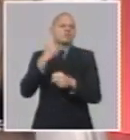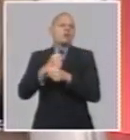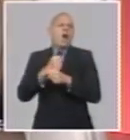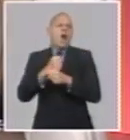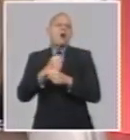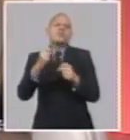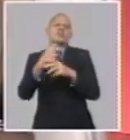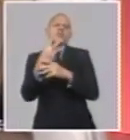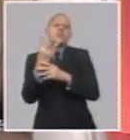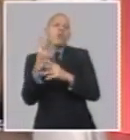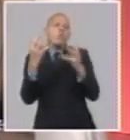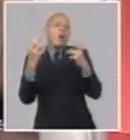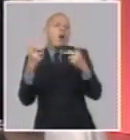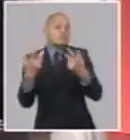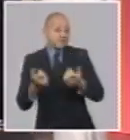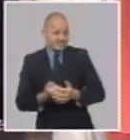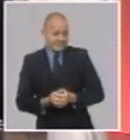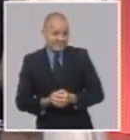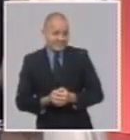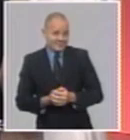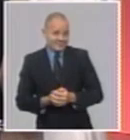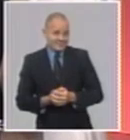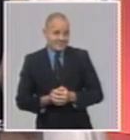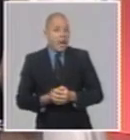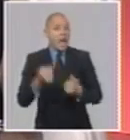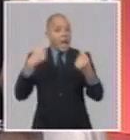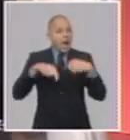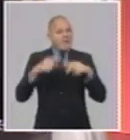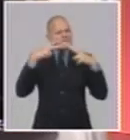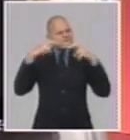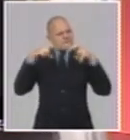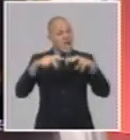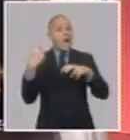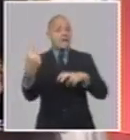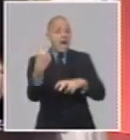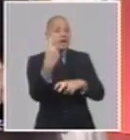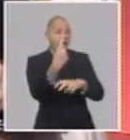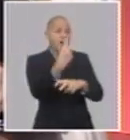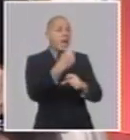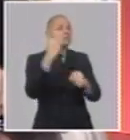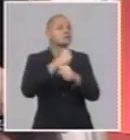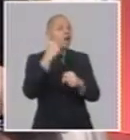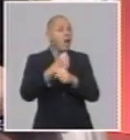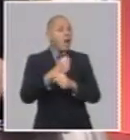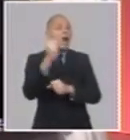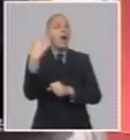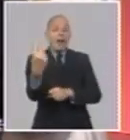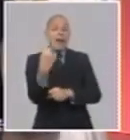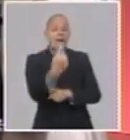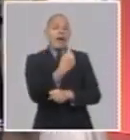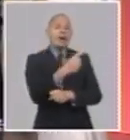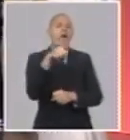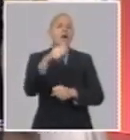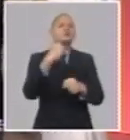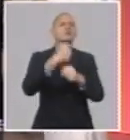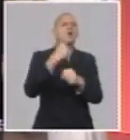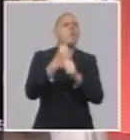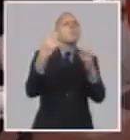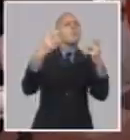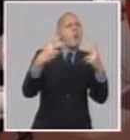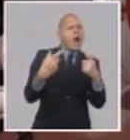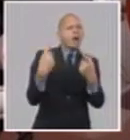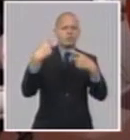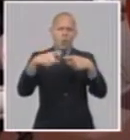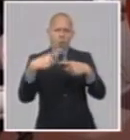manera en que jerárquicamente se ha ordenado esta pirámide salarial. Se le empieza a dar vuelta a la pirámide